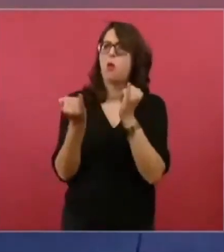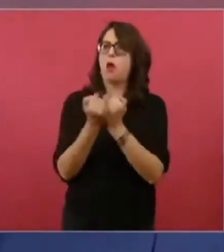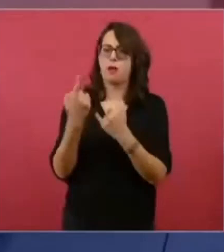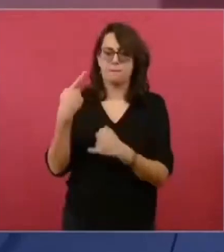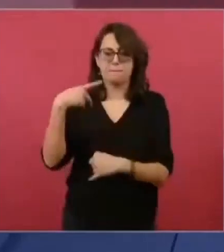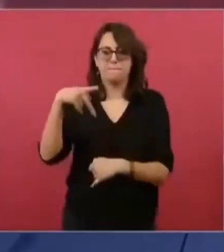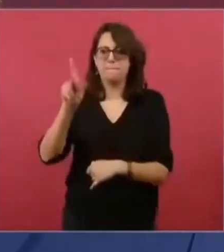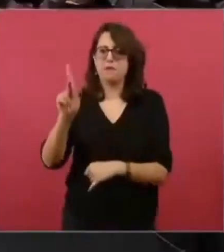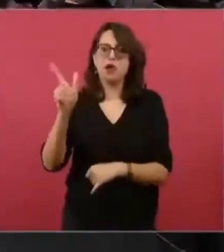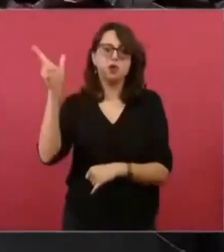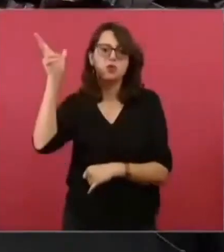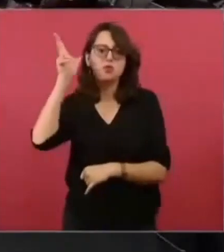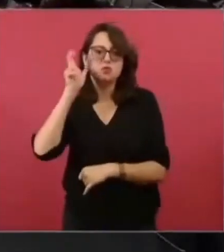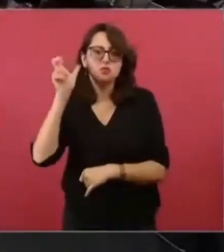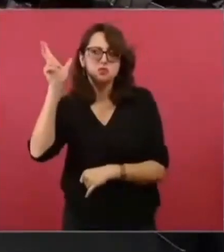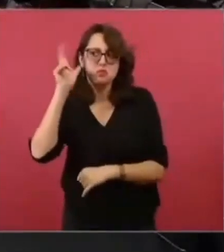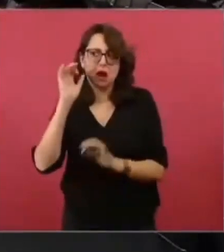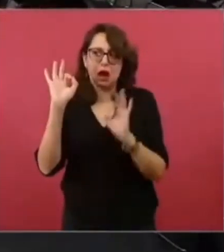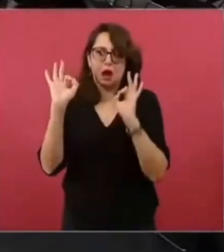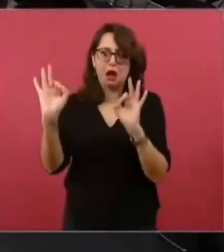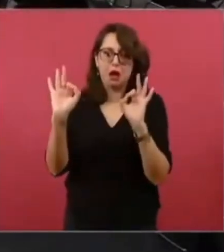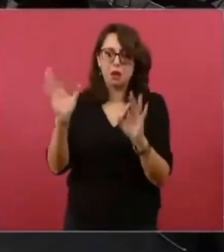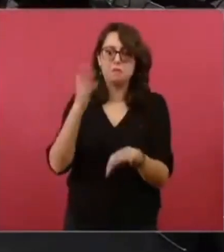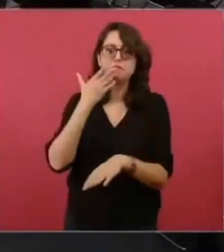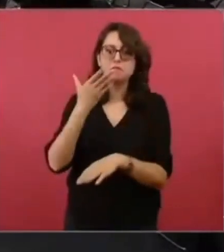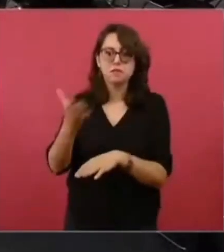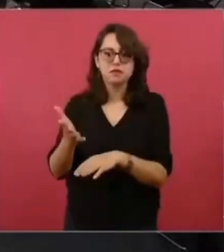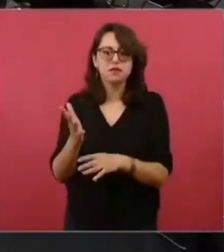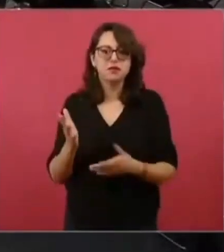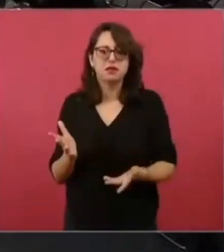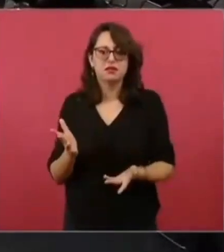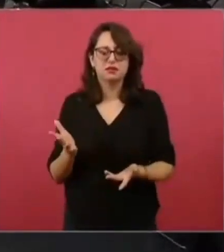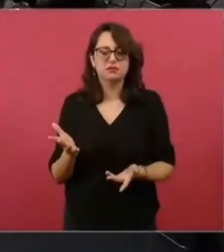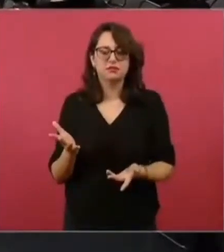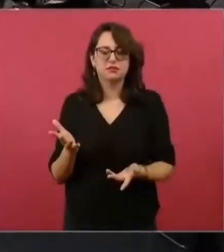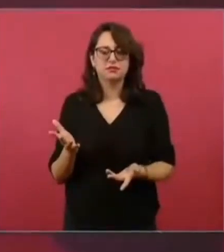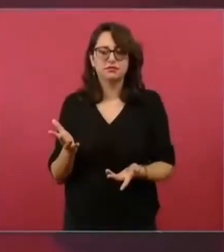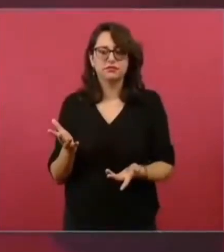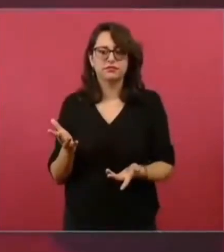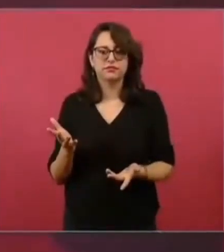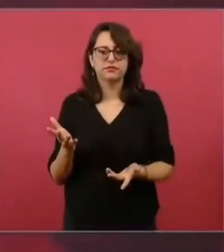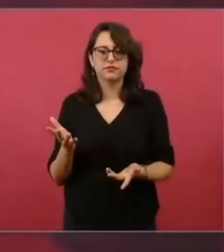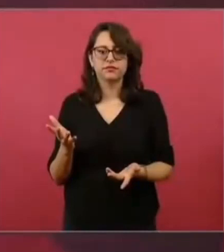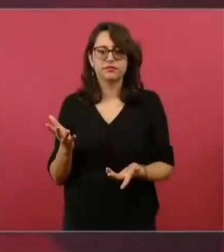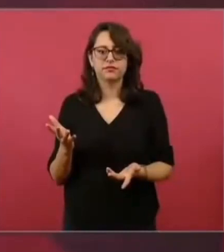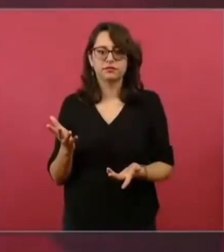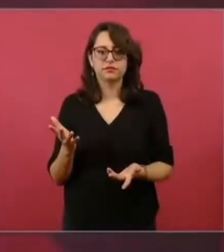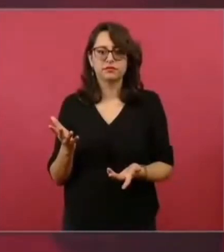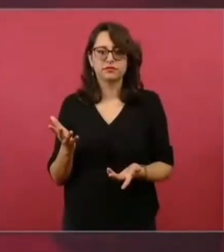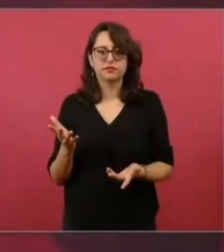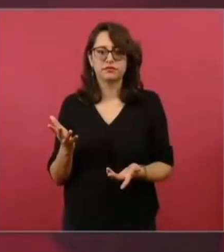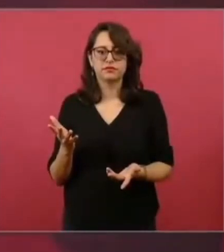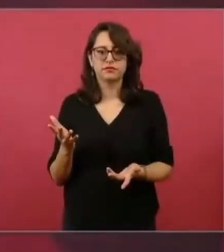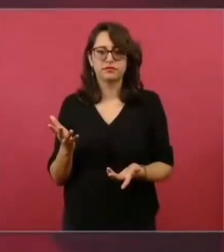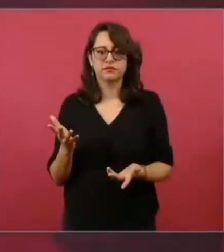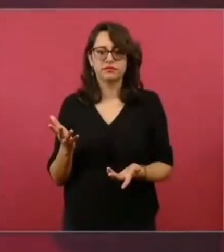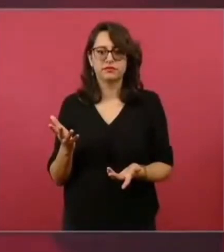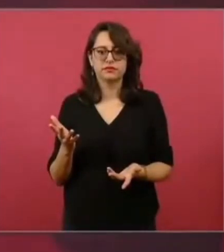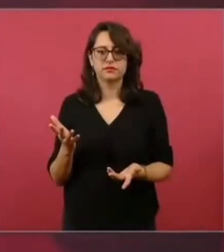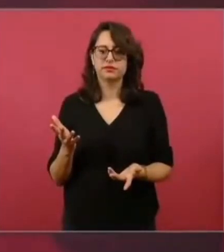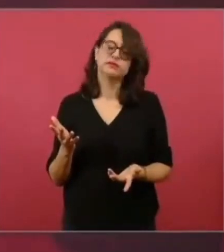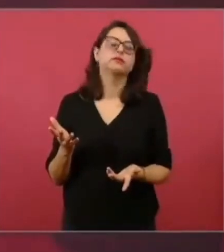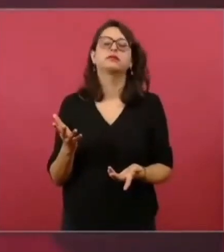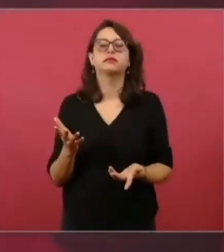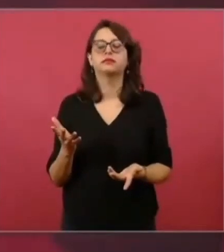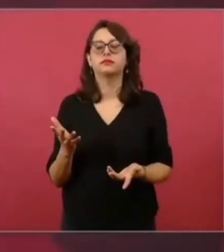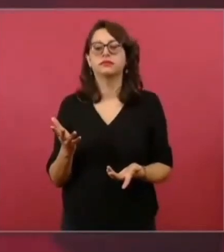buena, buena, buena, buena. Esa de Firme me